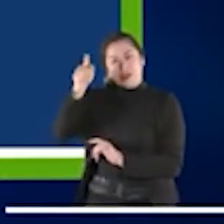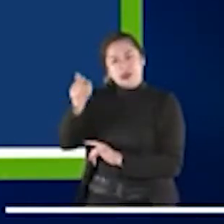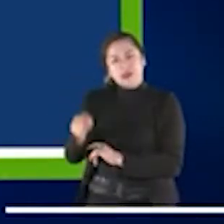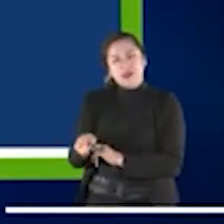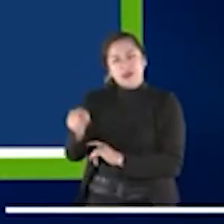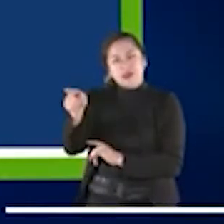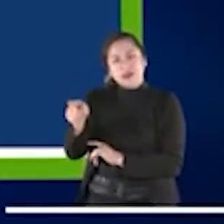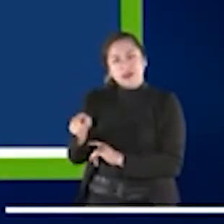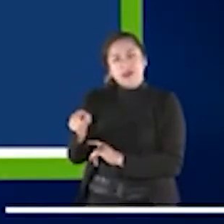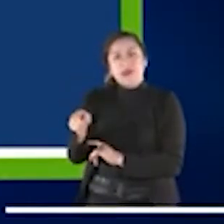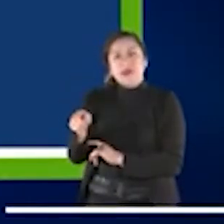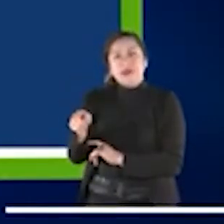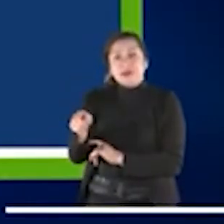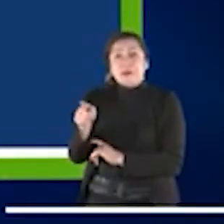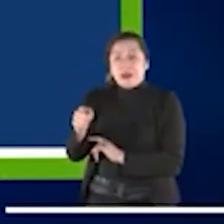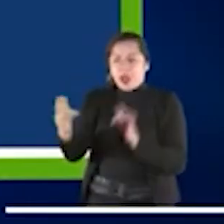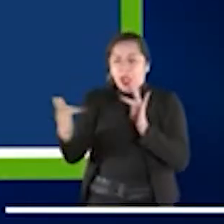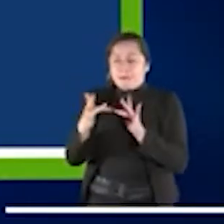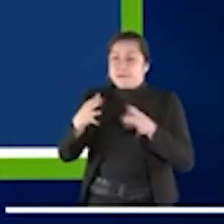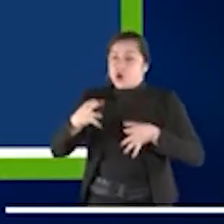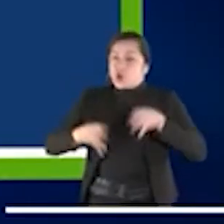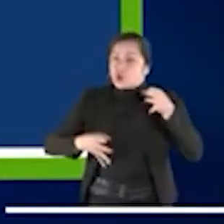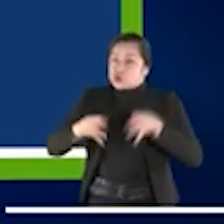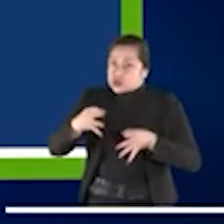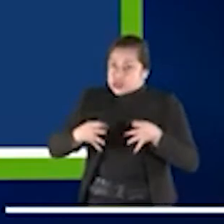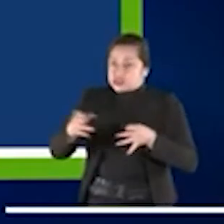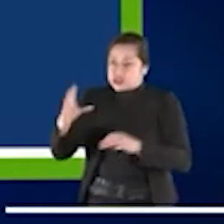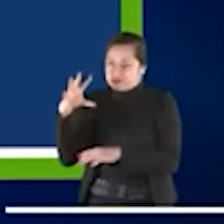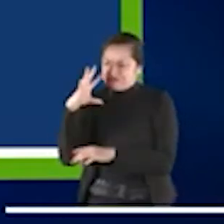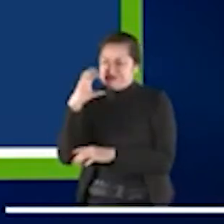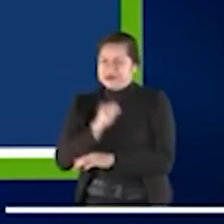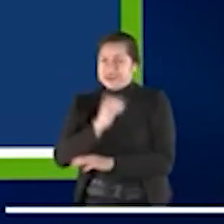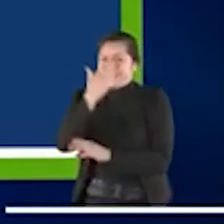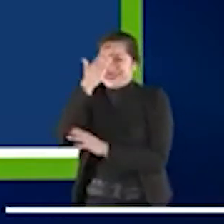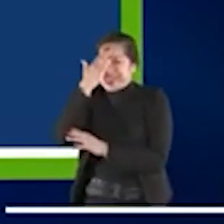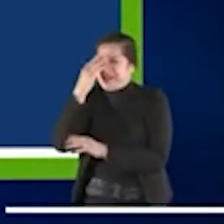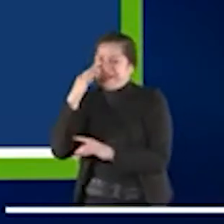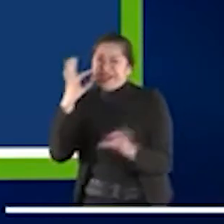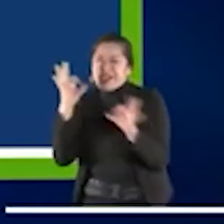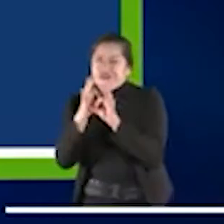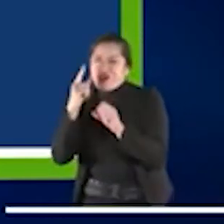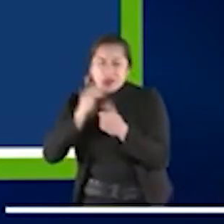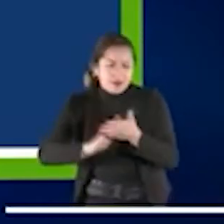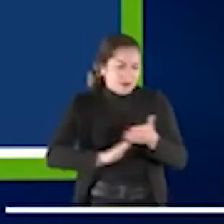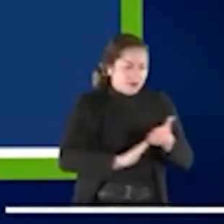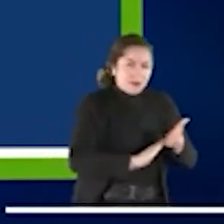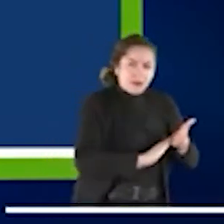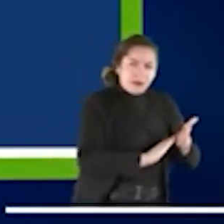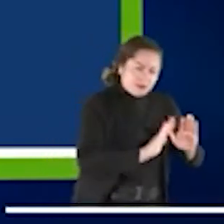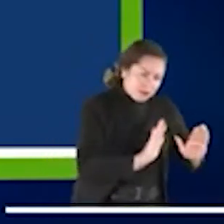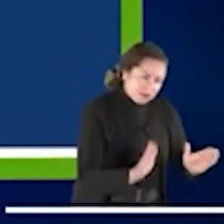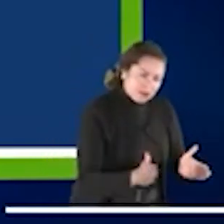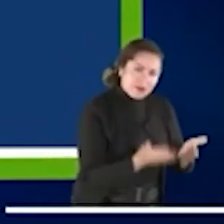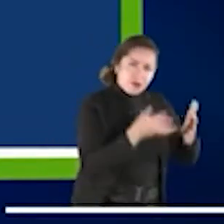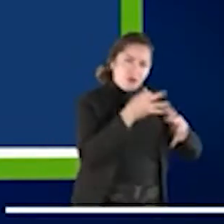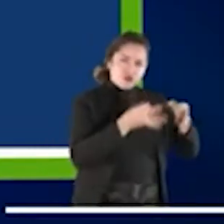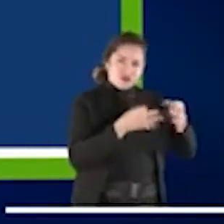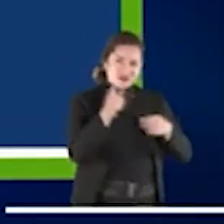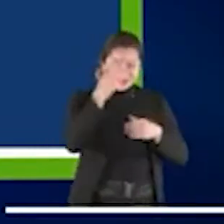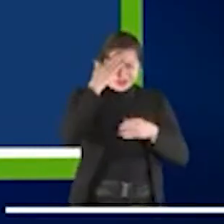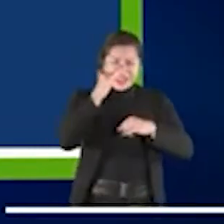justicia o el enfoque restaurativo puede aparecer. Porque, como sabemos, de todas las recomendaciones